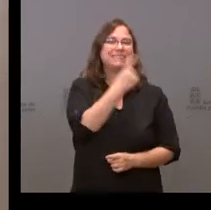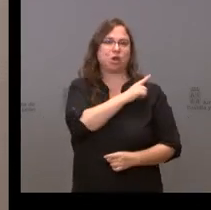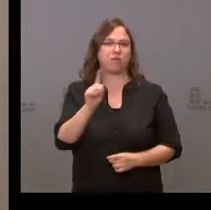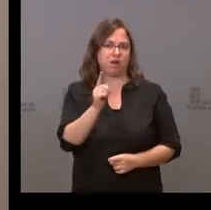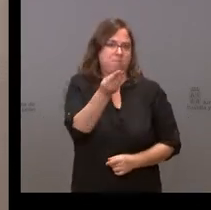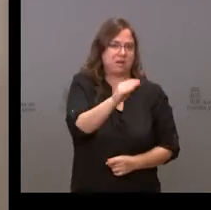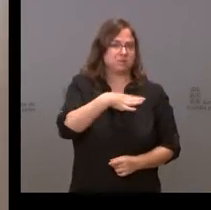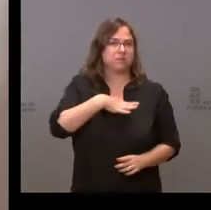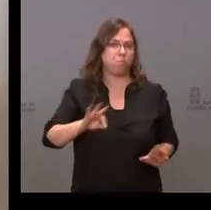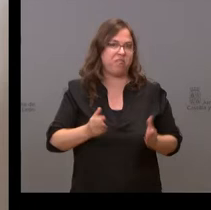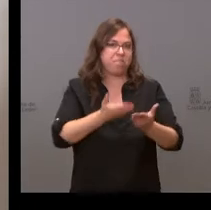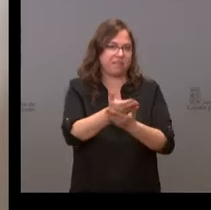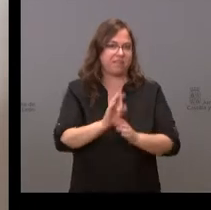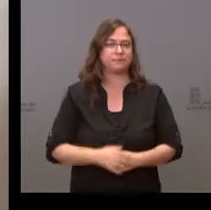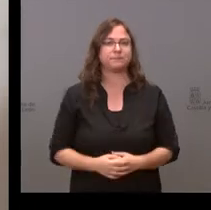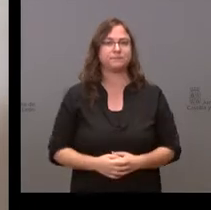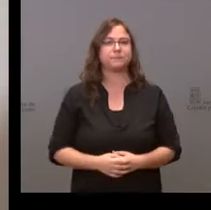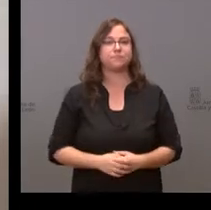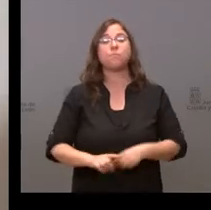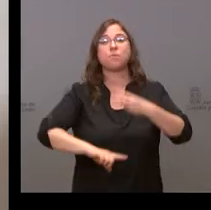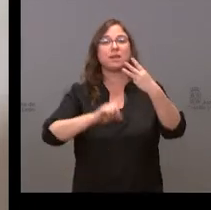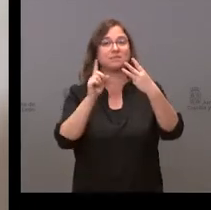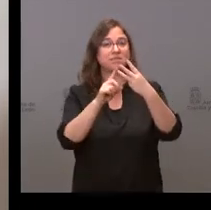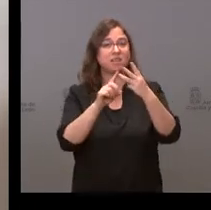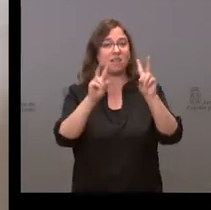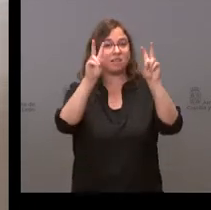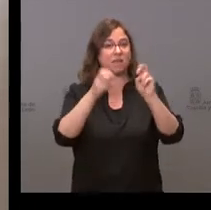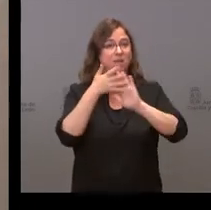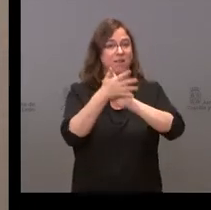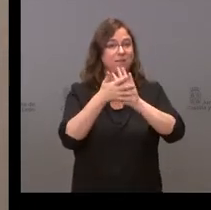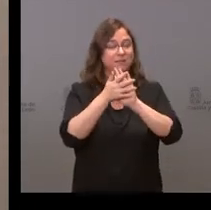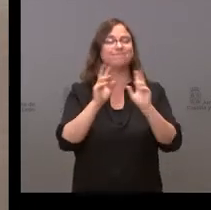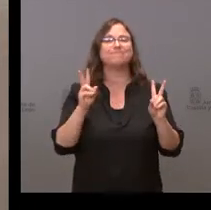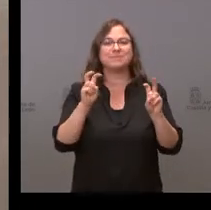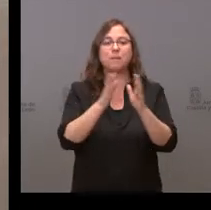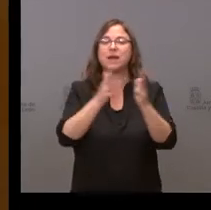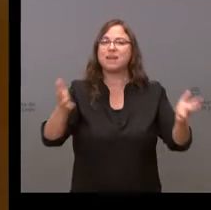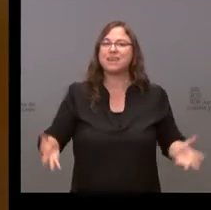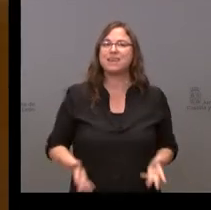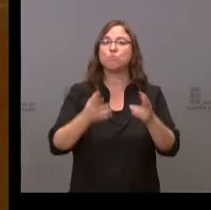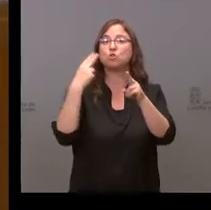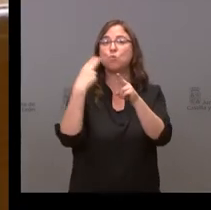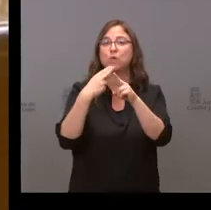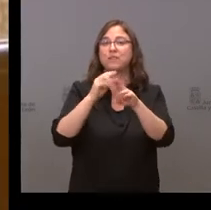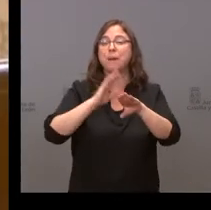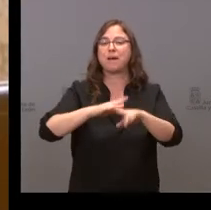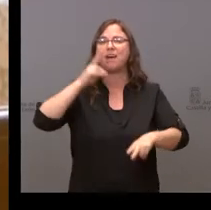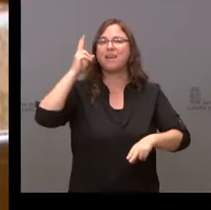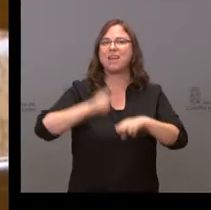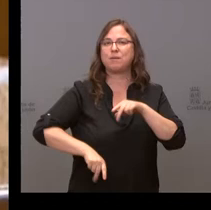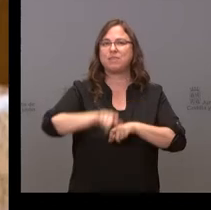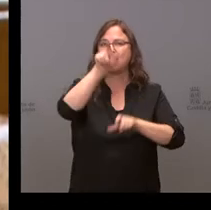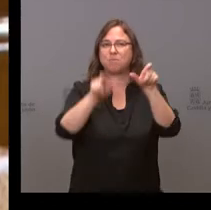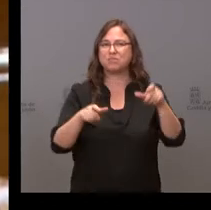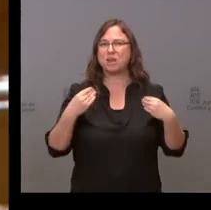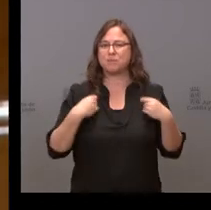Respecto del tercer asunto, que era el impulso de políticas contra la despoblación, no se ha